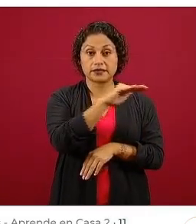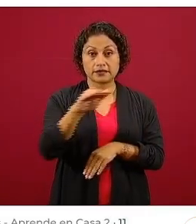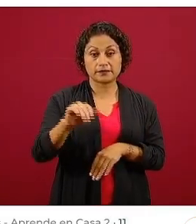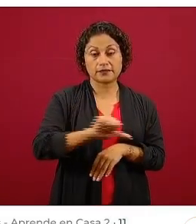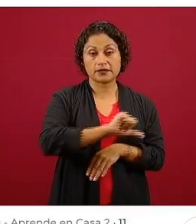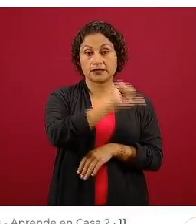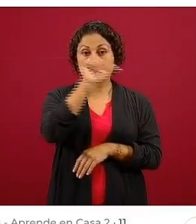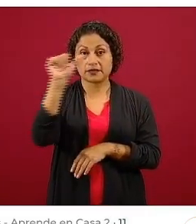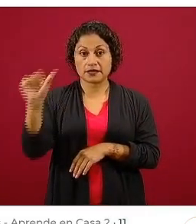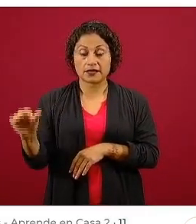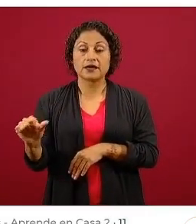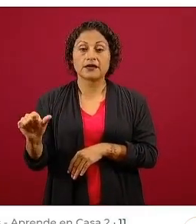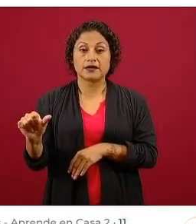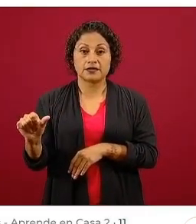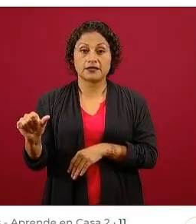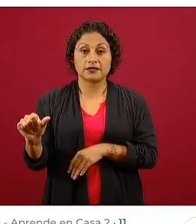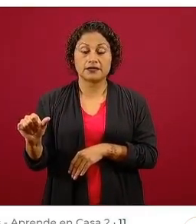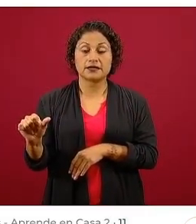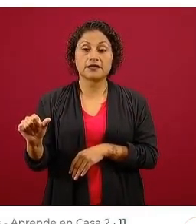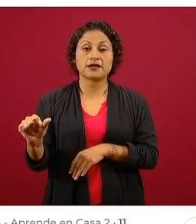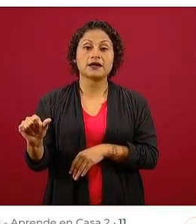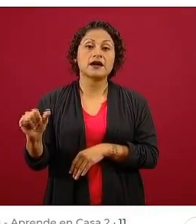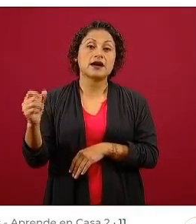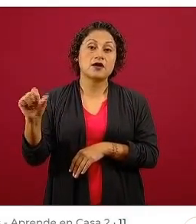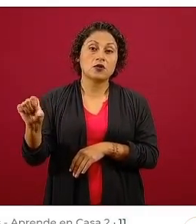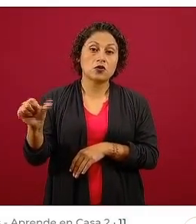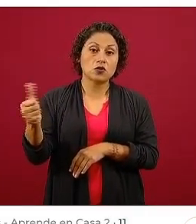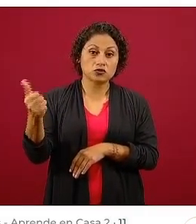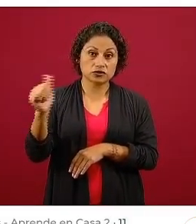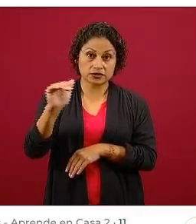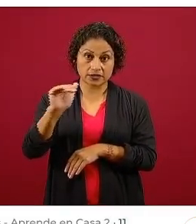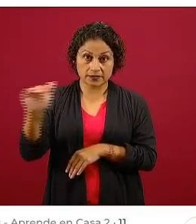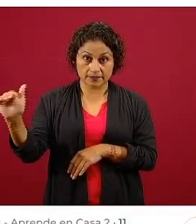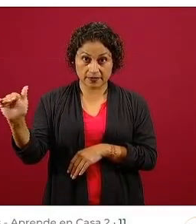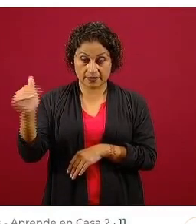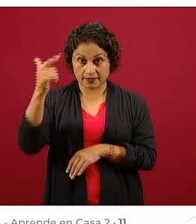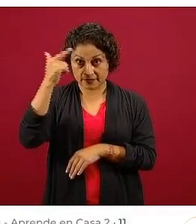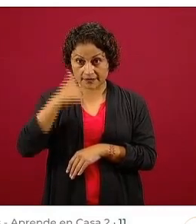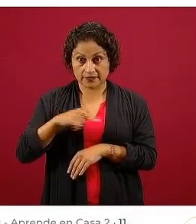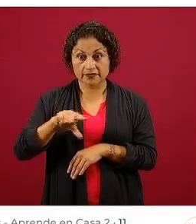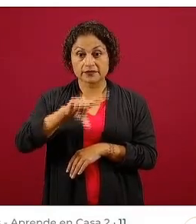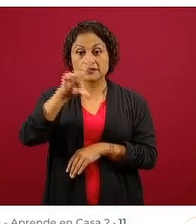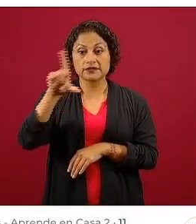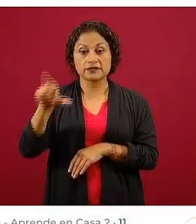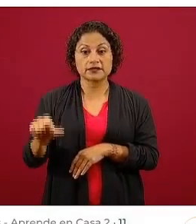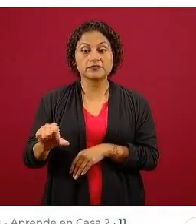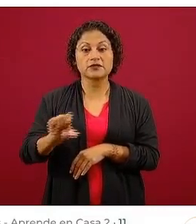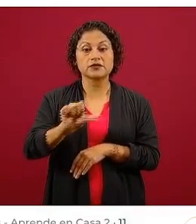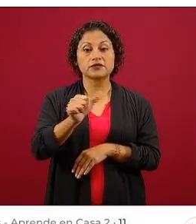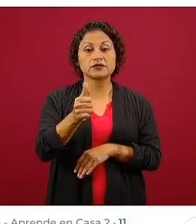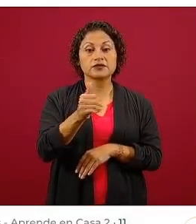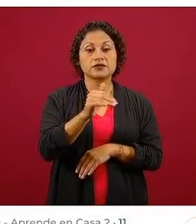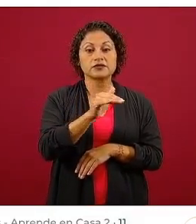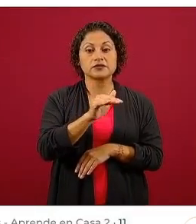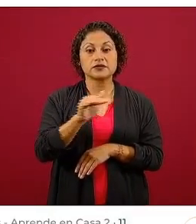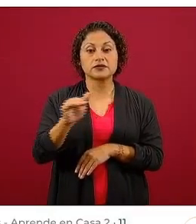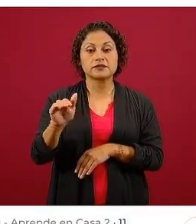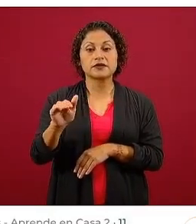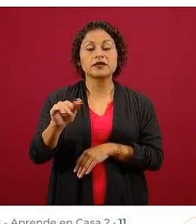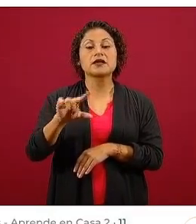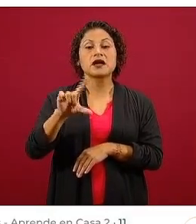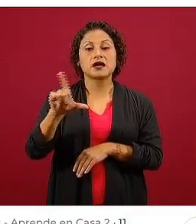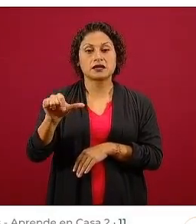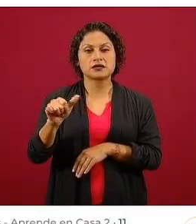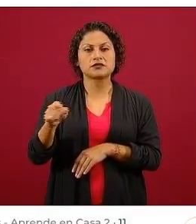las 23.30. Después de las 23.30, hay un contenido nocturno, que es